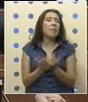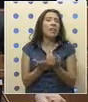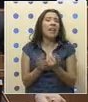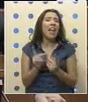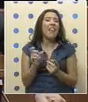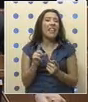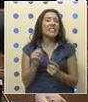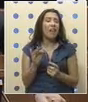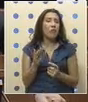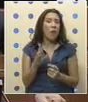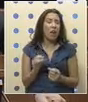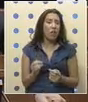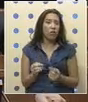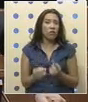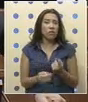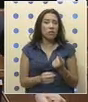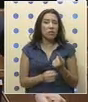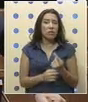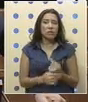desafuero.